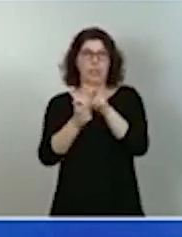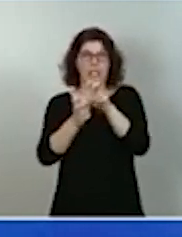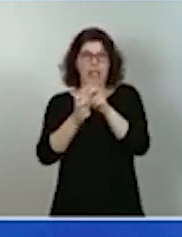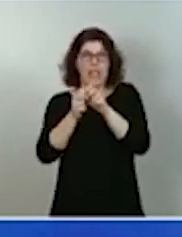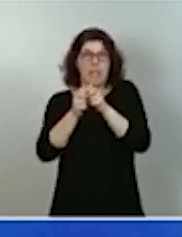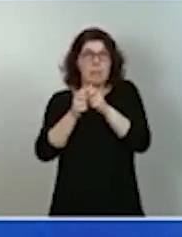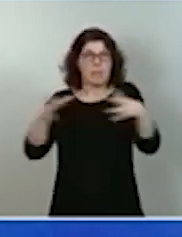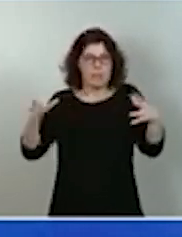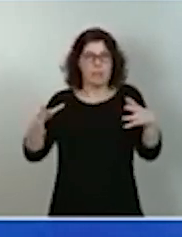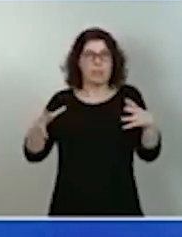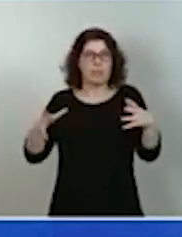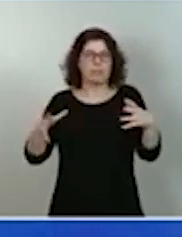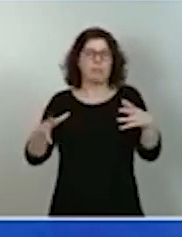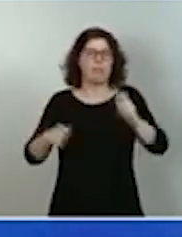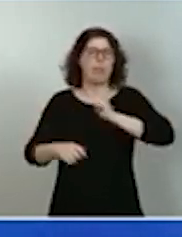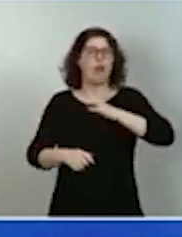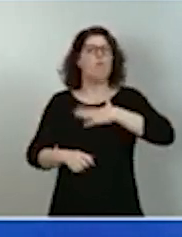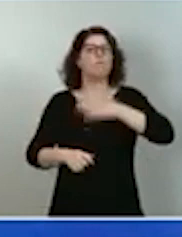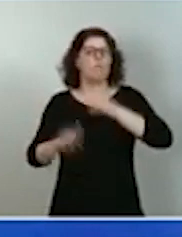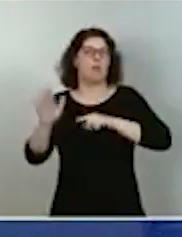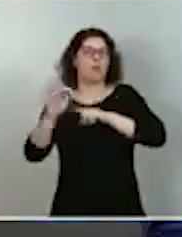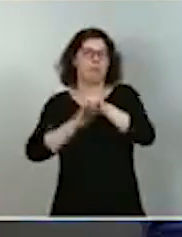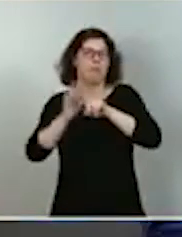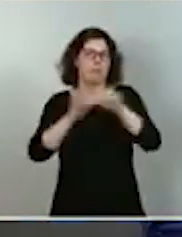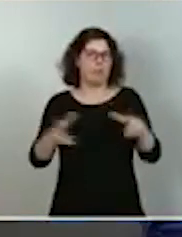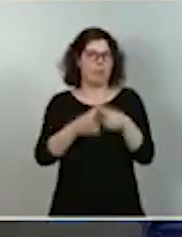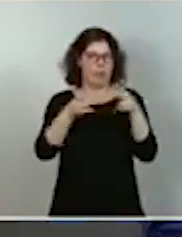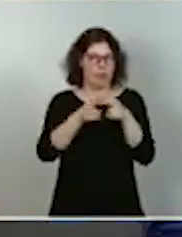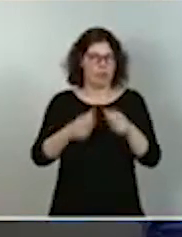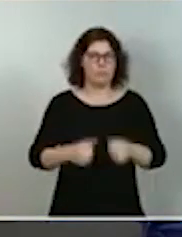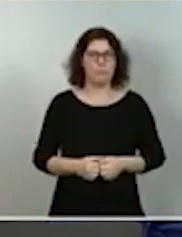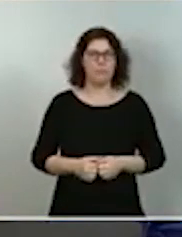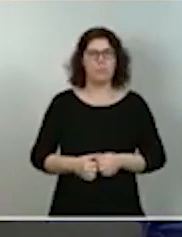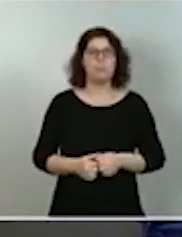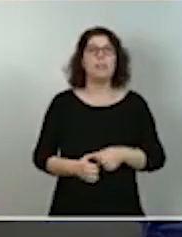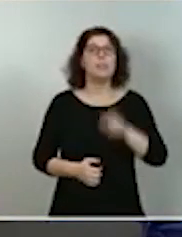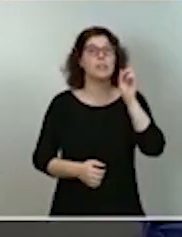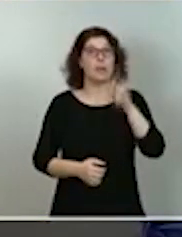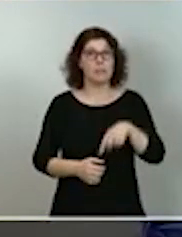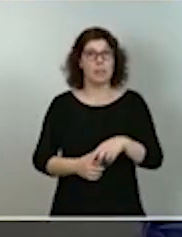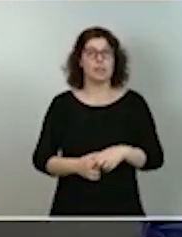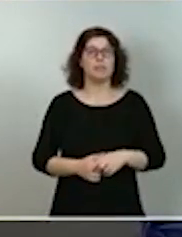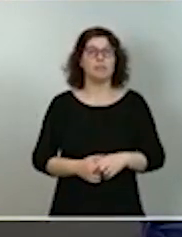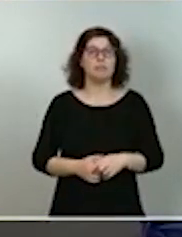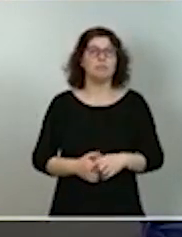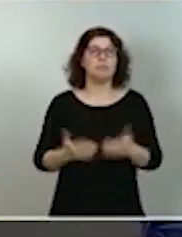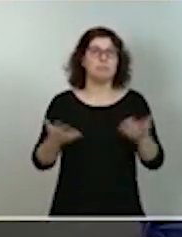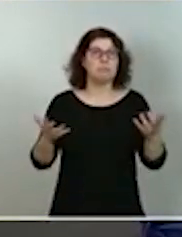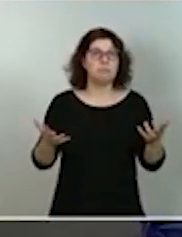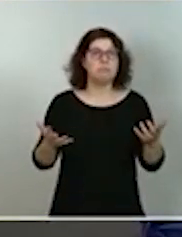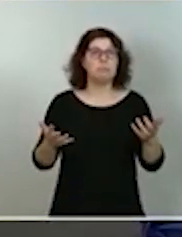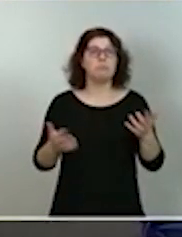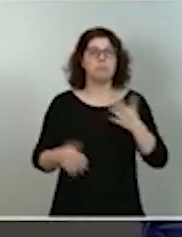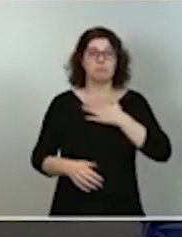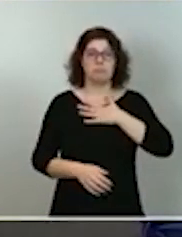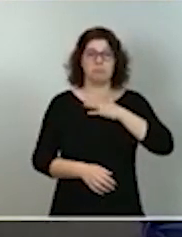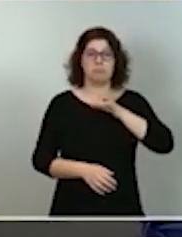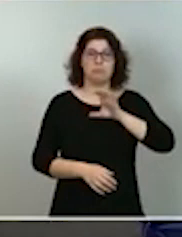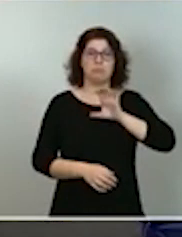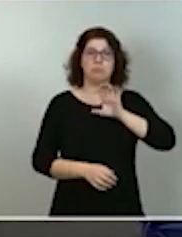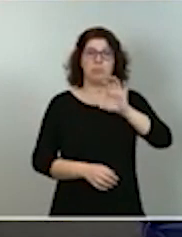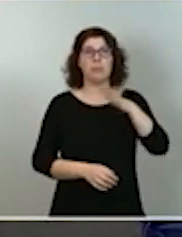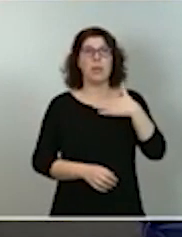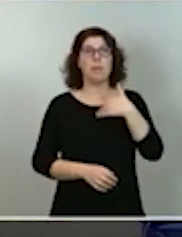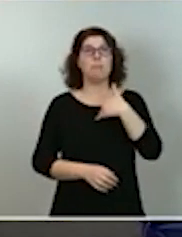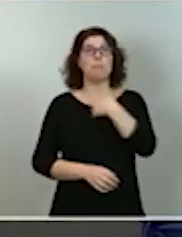desarrollo de sociedades avanzadas. Al mismo tiempo, eso redefine el país, el papel de los Estados del Sur.